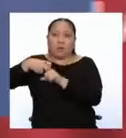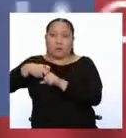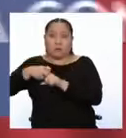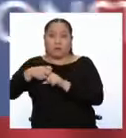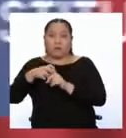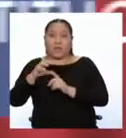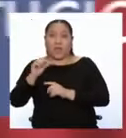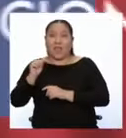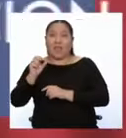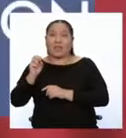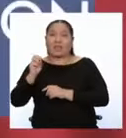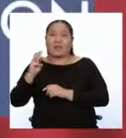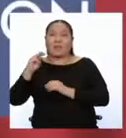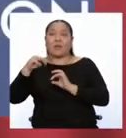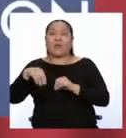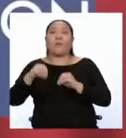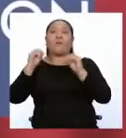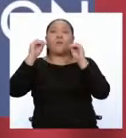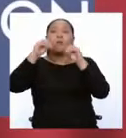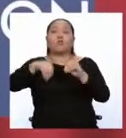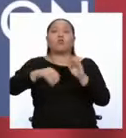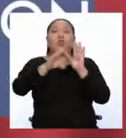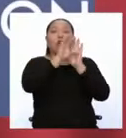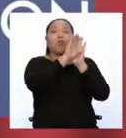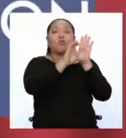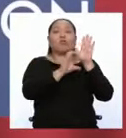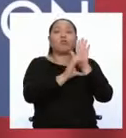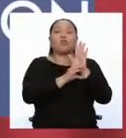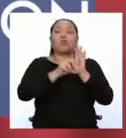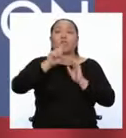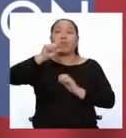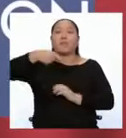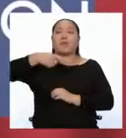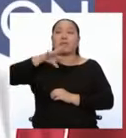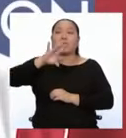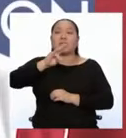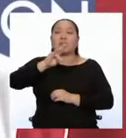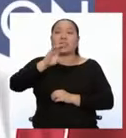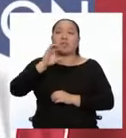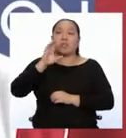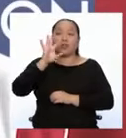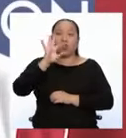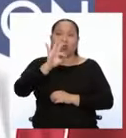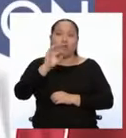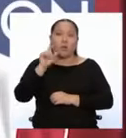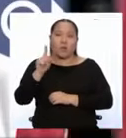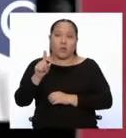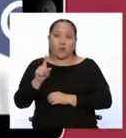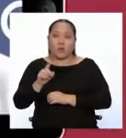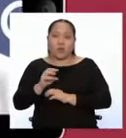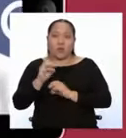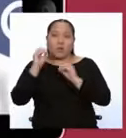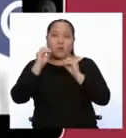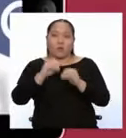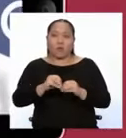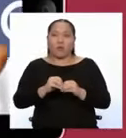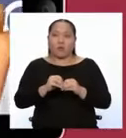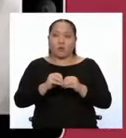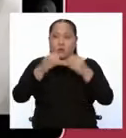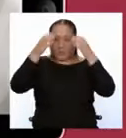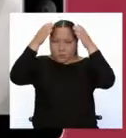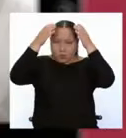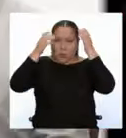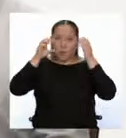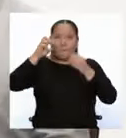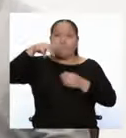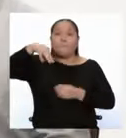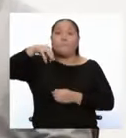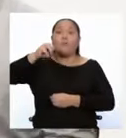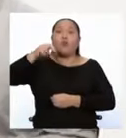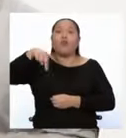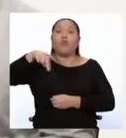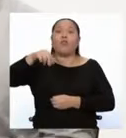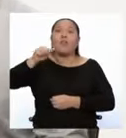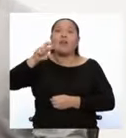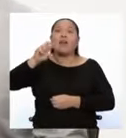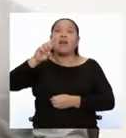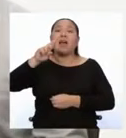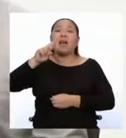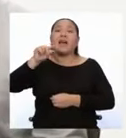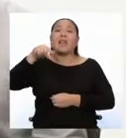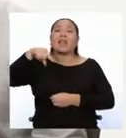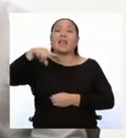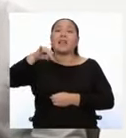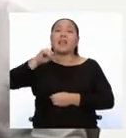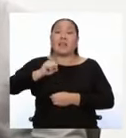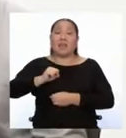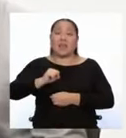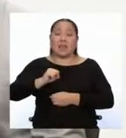promulgó la Constitución de 1791, convirtiéndola en una monarquía constitucional. A partir de